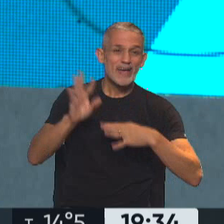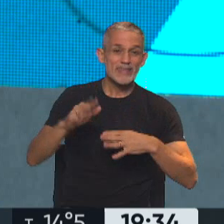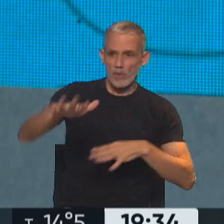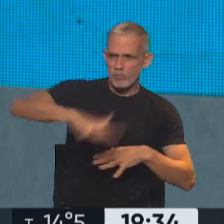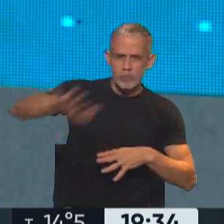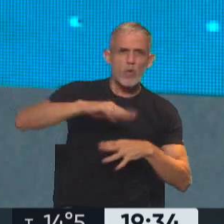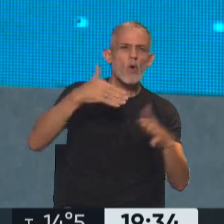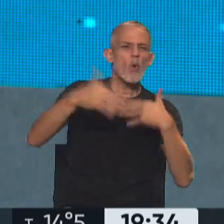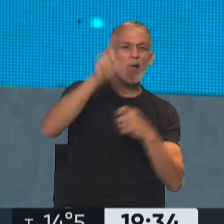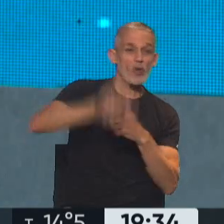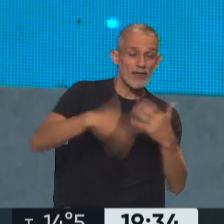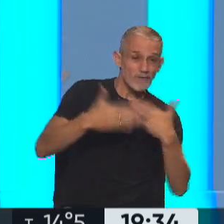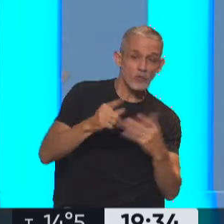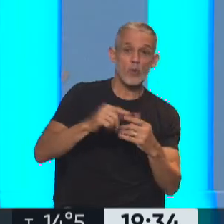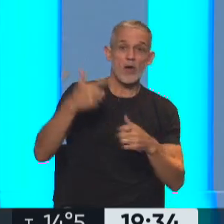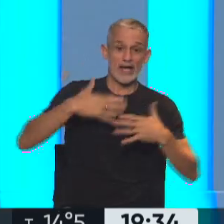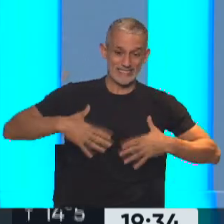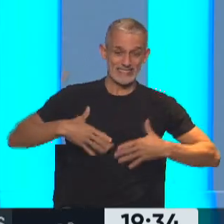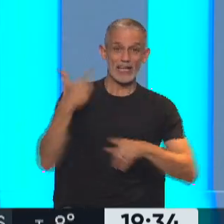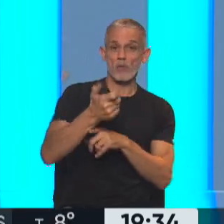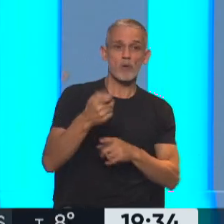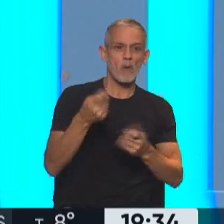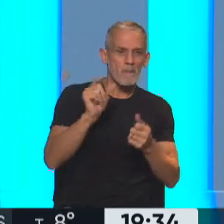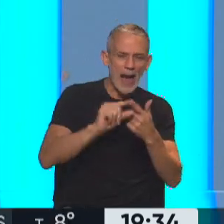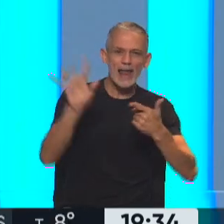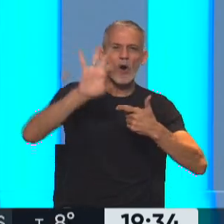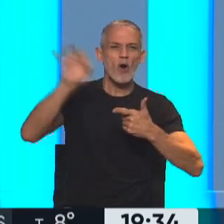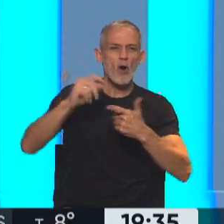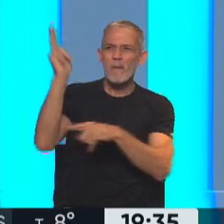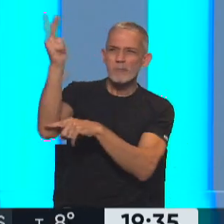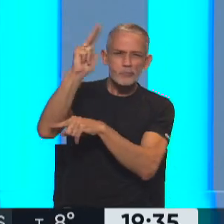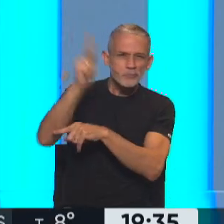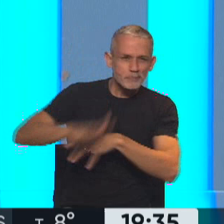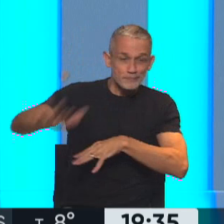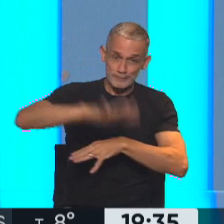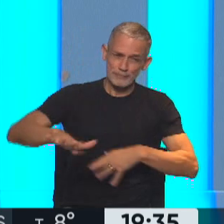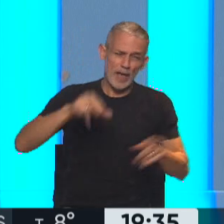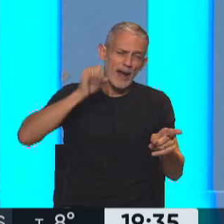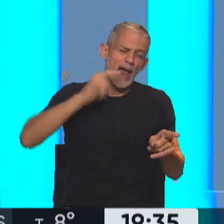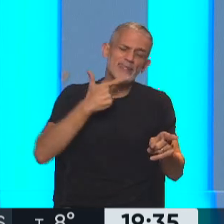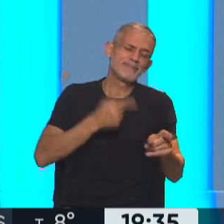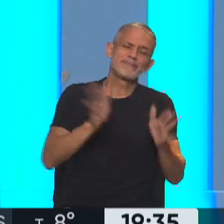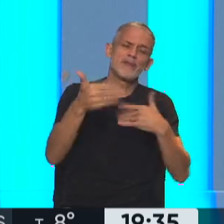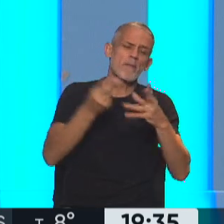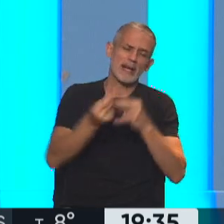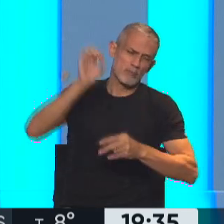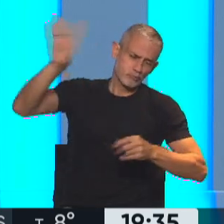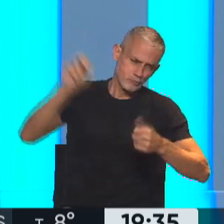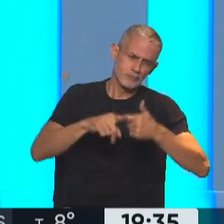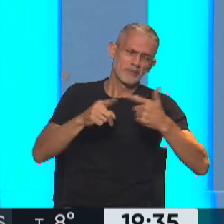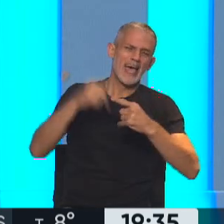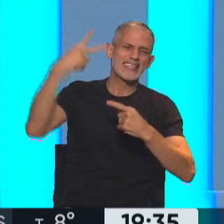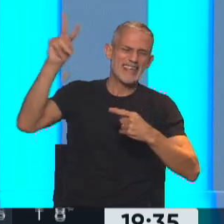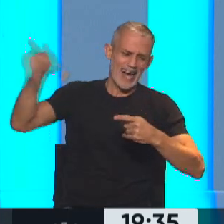eólicos, jugadores de fútbol o chalecos antibalas. Hay mucho más en la denuncia de Mariana Ananis, habla de cuentas en el exterior, de dinero en negro,